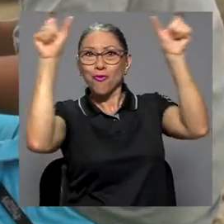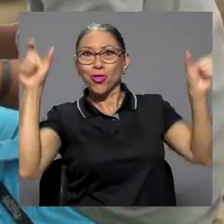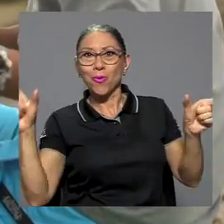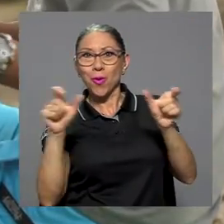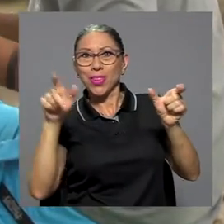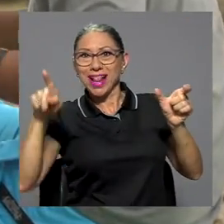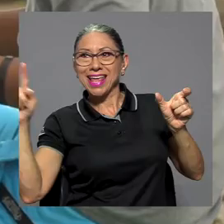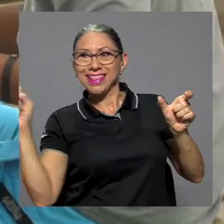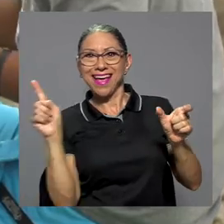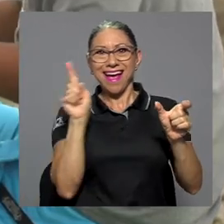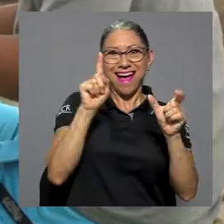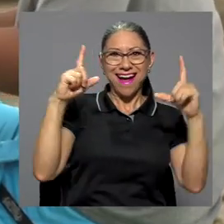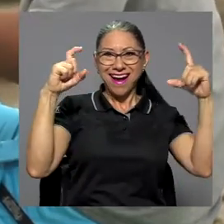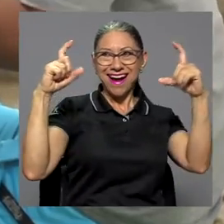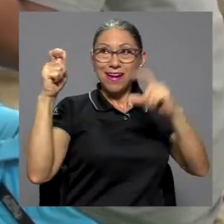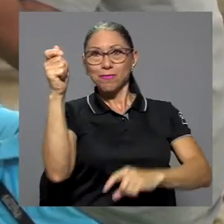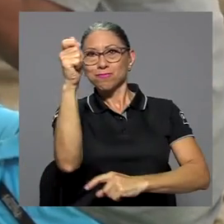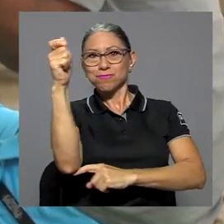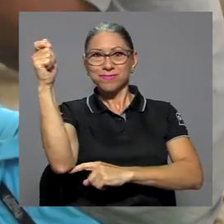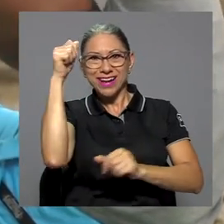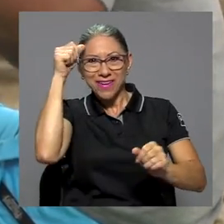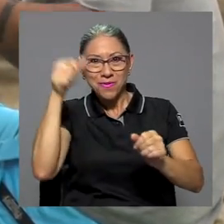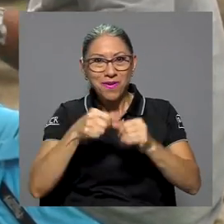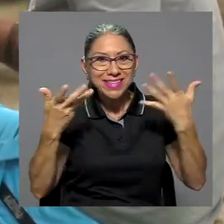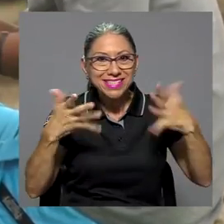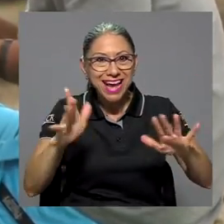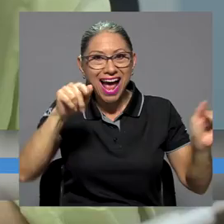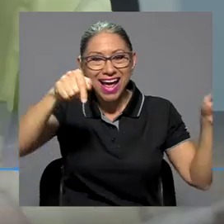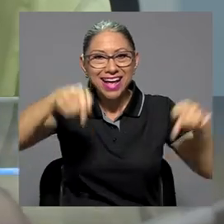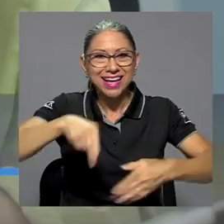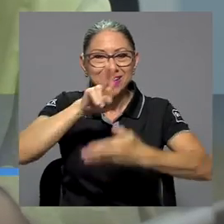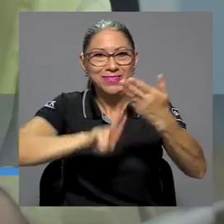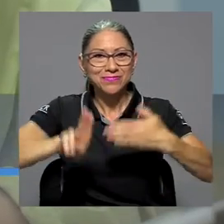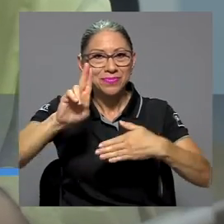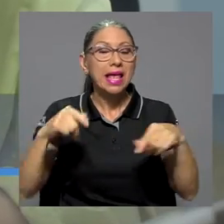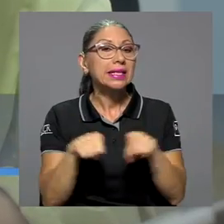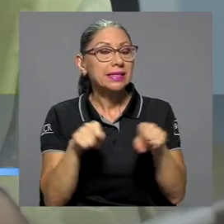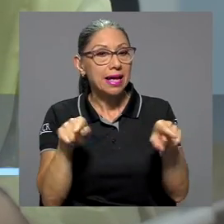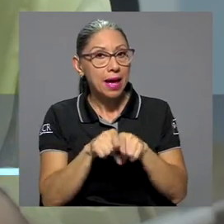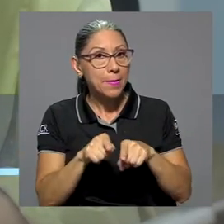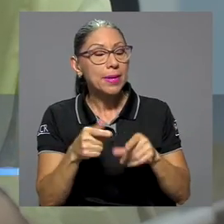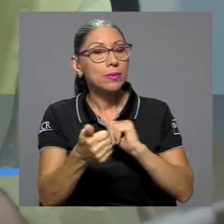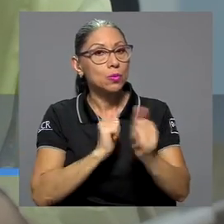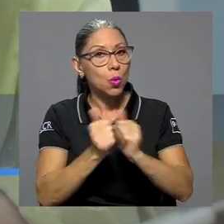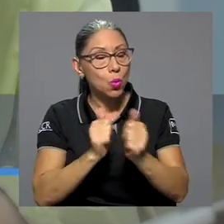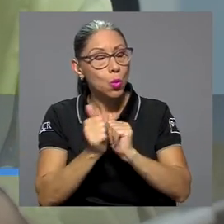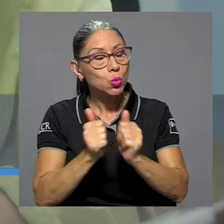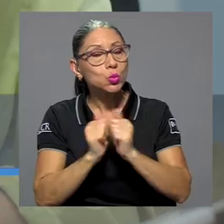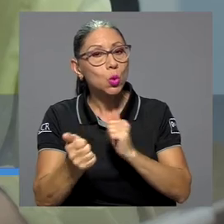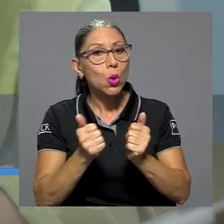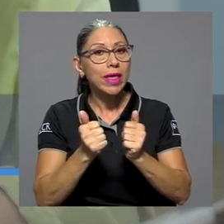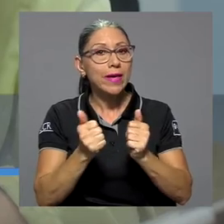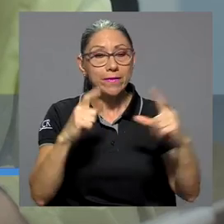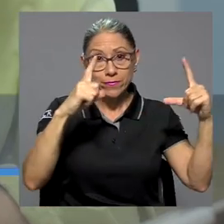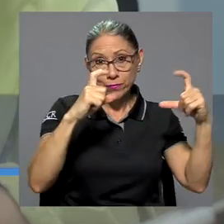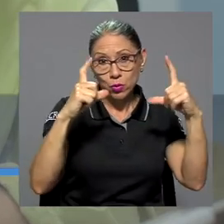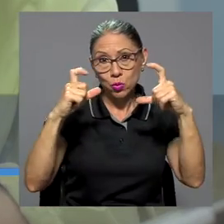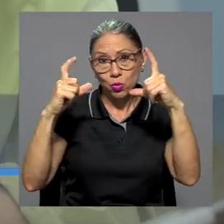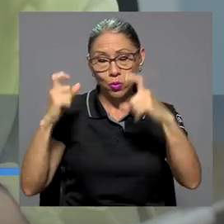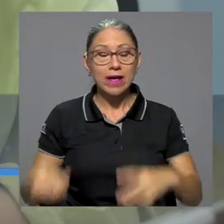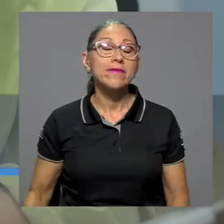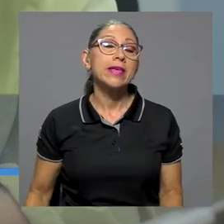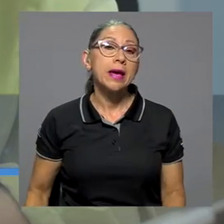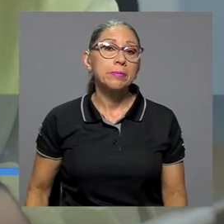tome fotos y recuerde también que ya estamos acá en la universidad, vamos a tener también un concurso de fotografía